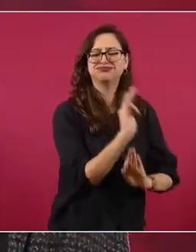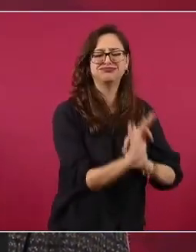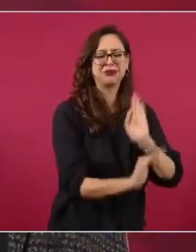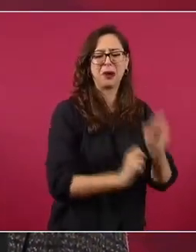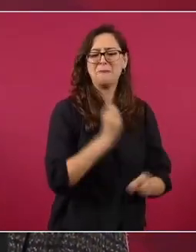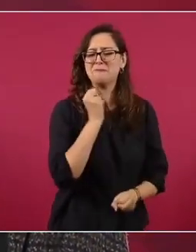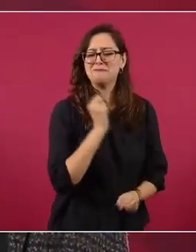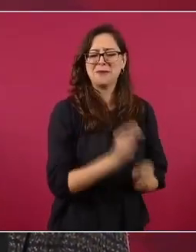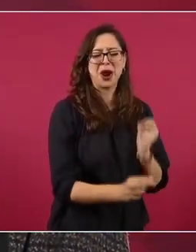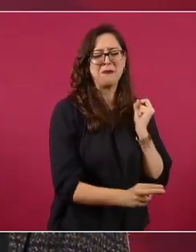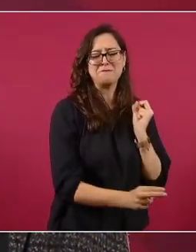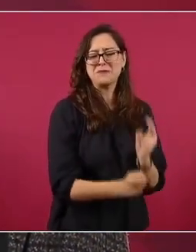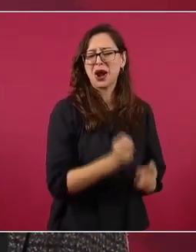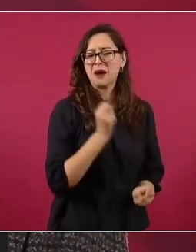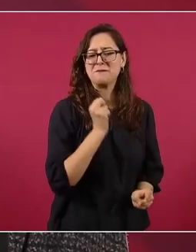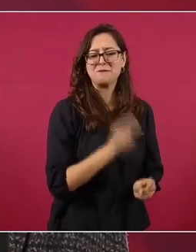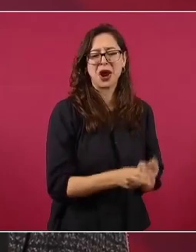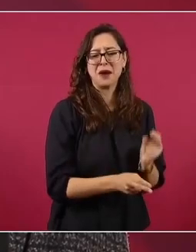privilegios.